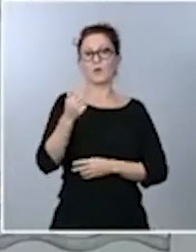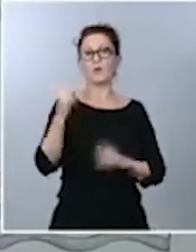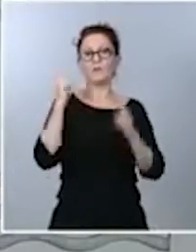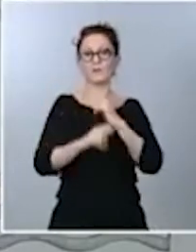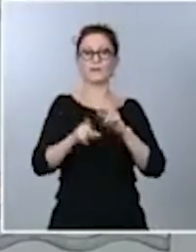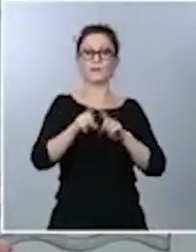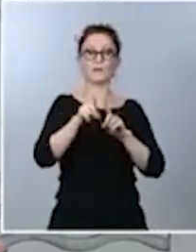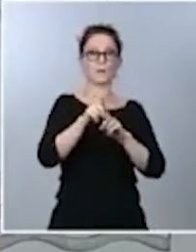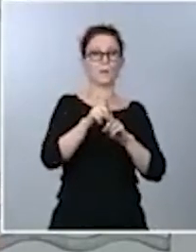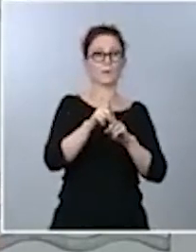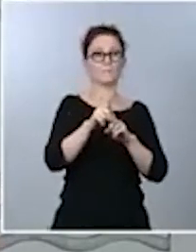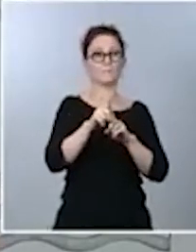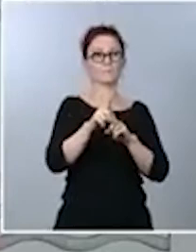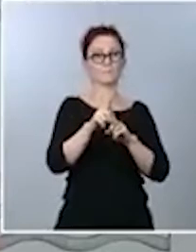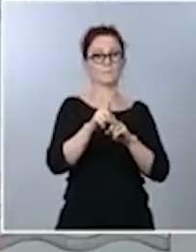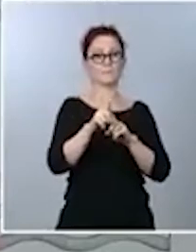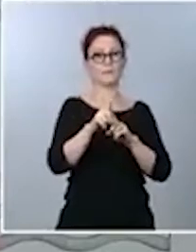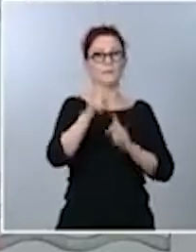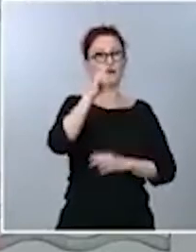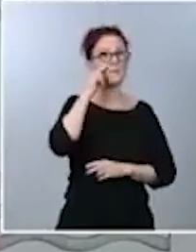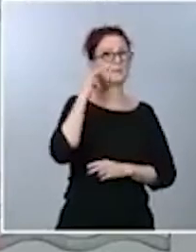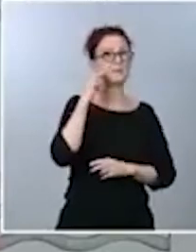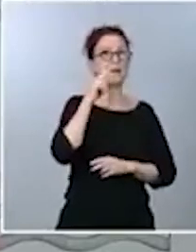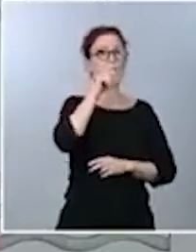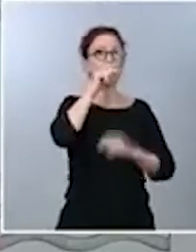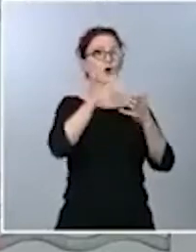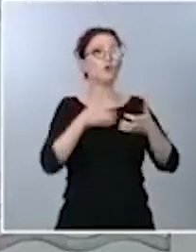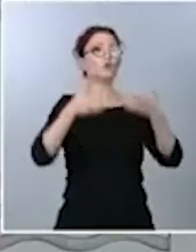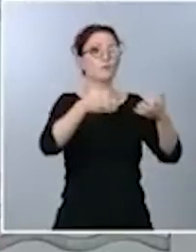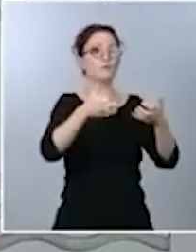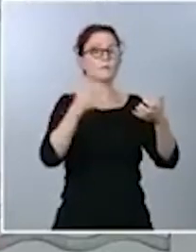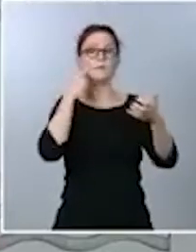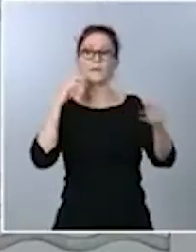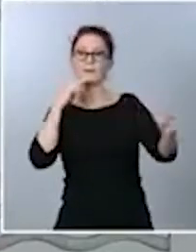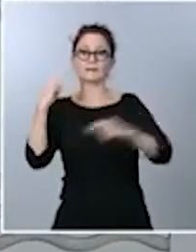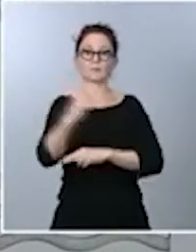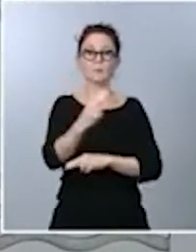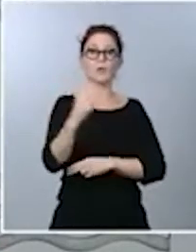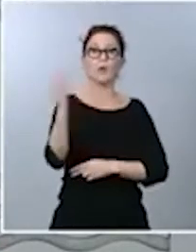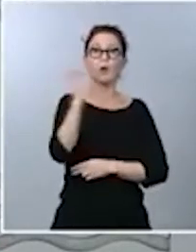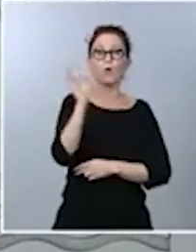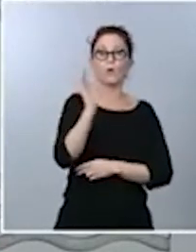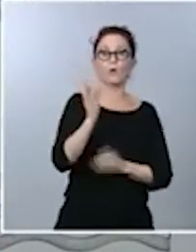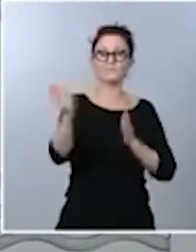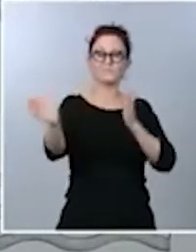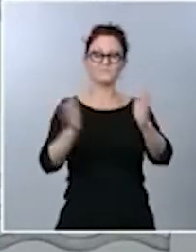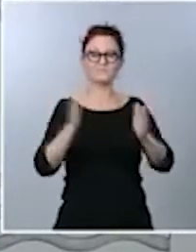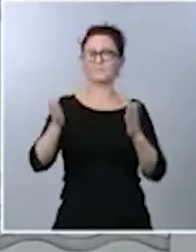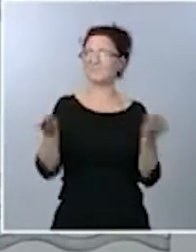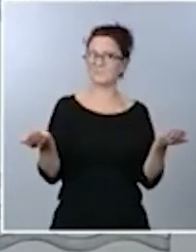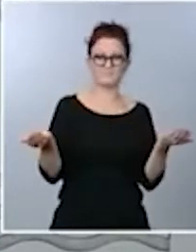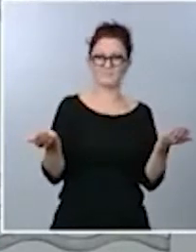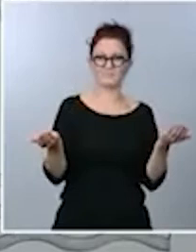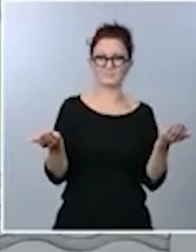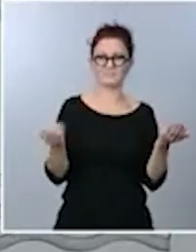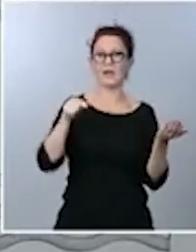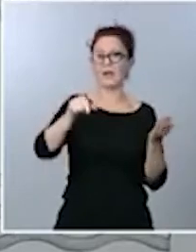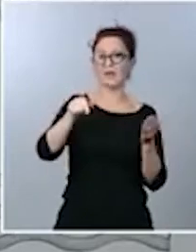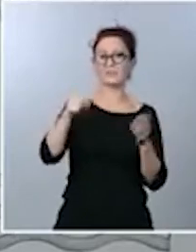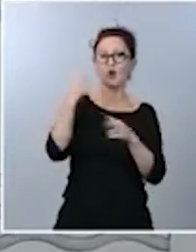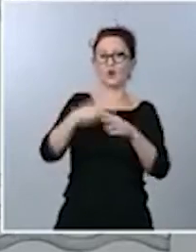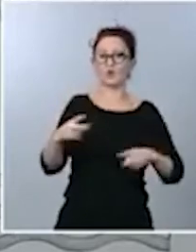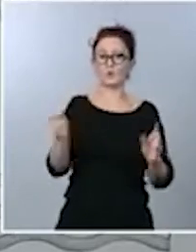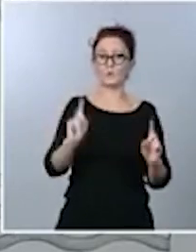Abascal o si una encuesta marca un sentido u otro sentido. Vamos a seguir esperando a esta derecha